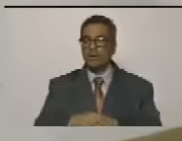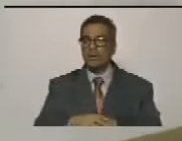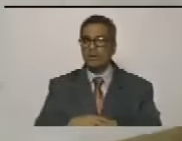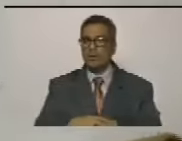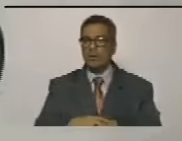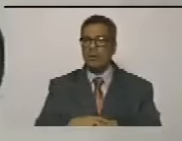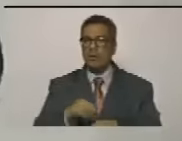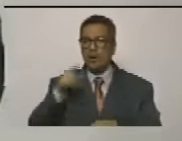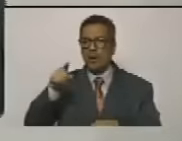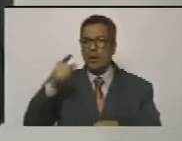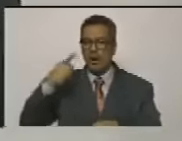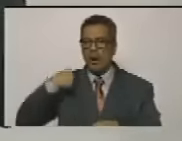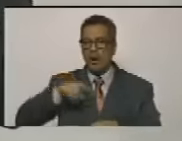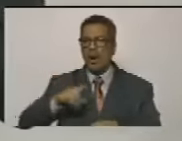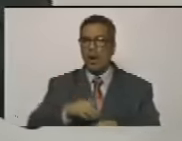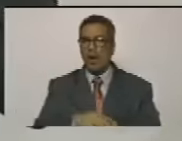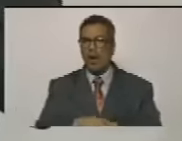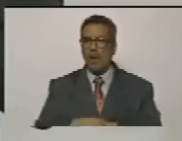y aquí miren